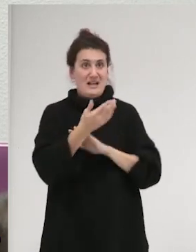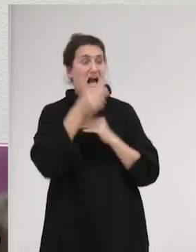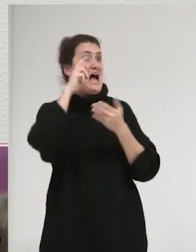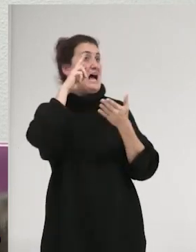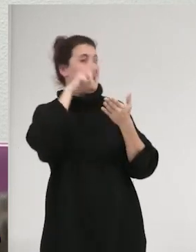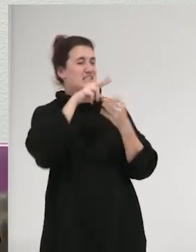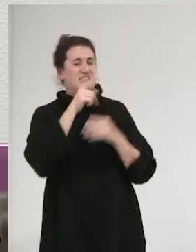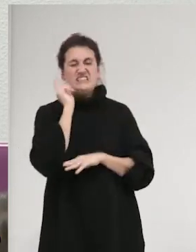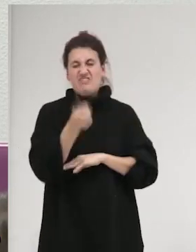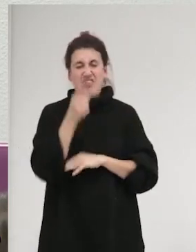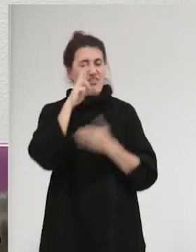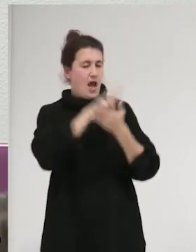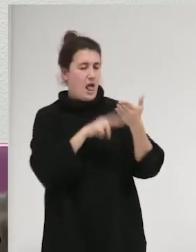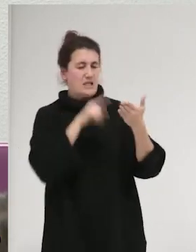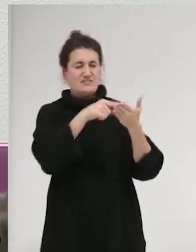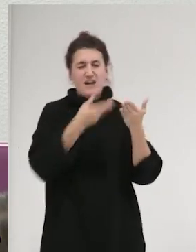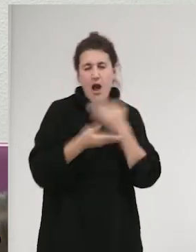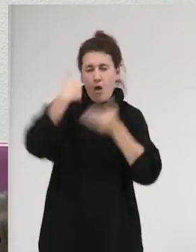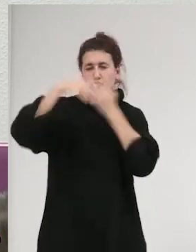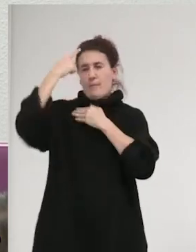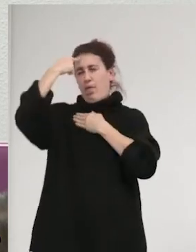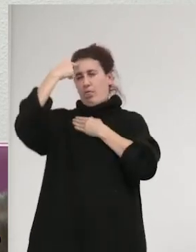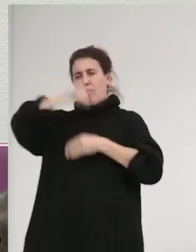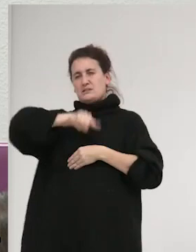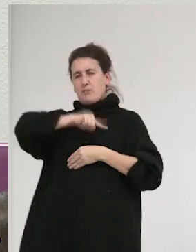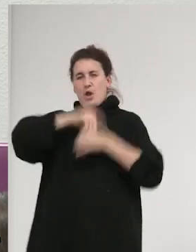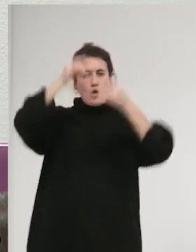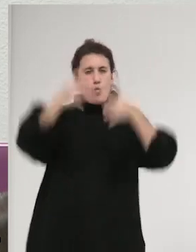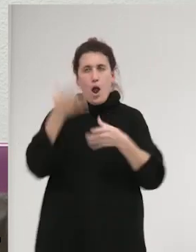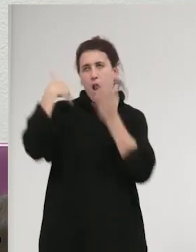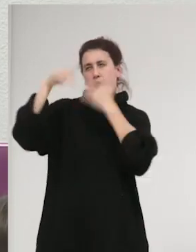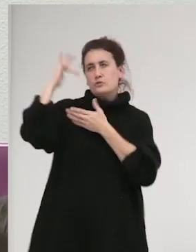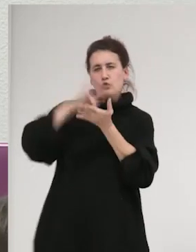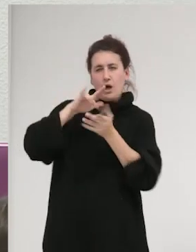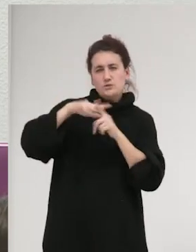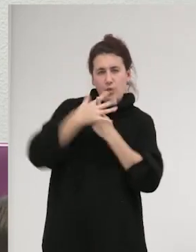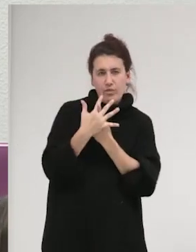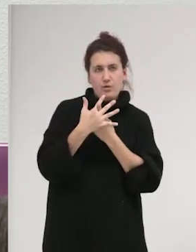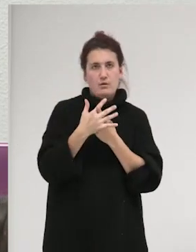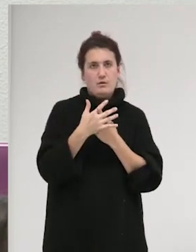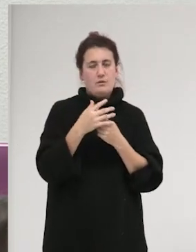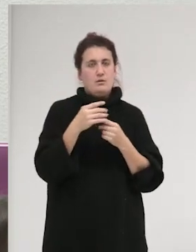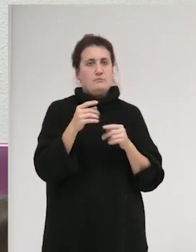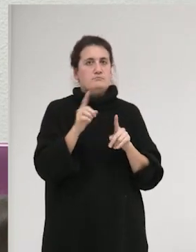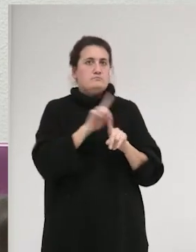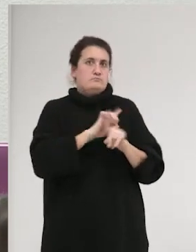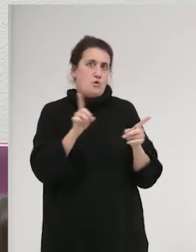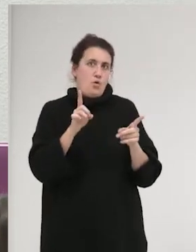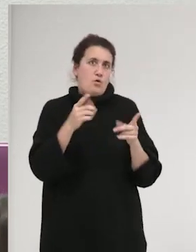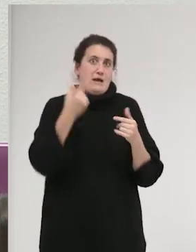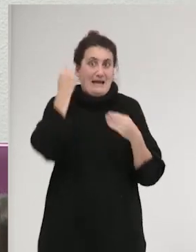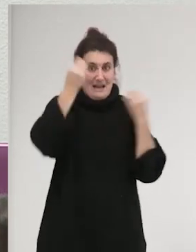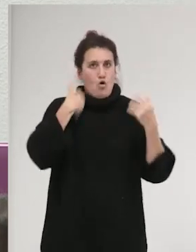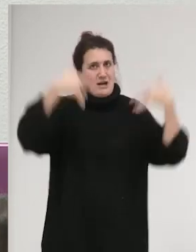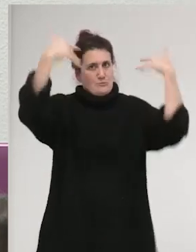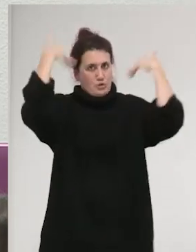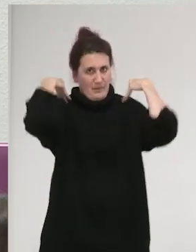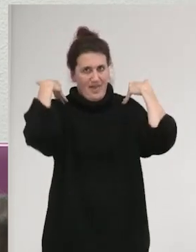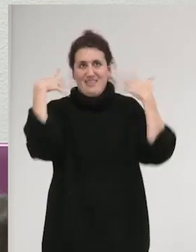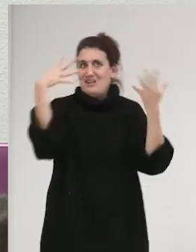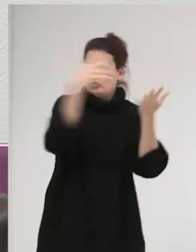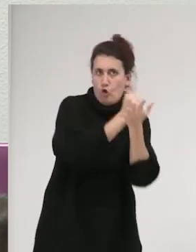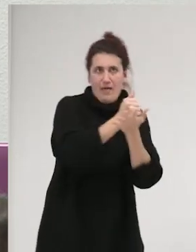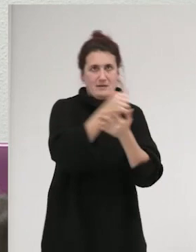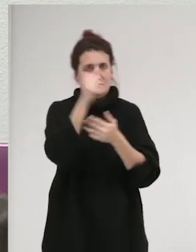estas personas vuelvan a sentirse como se sintieron en el primer momento. Creo que es responsabilidad de todas y de todes el poder generar